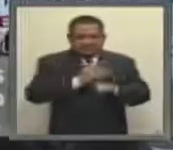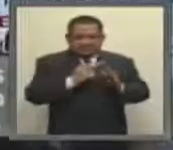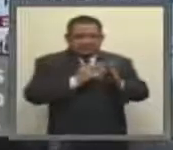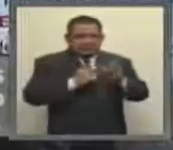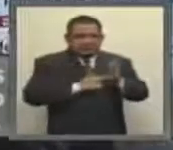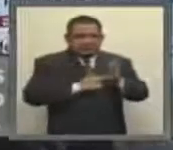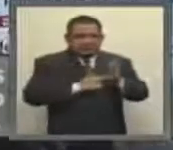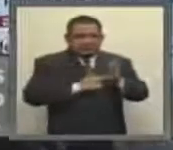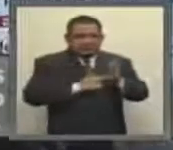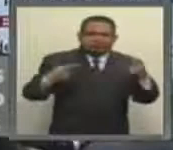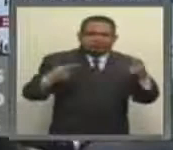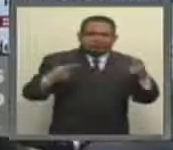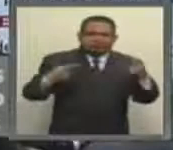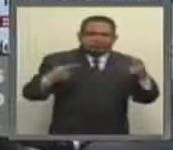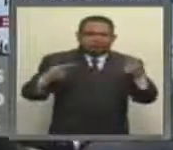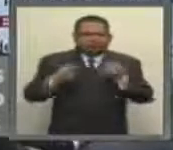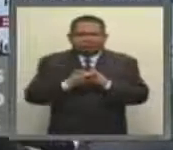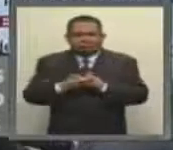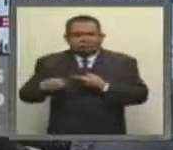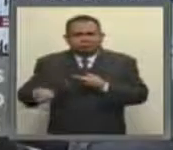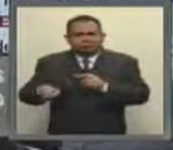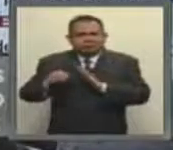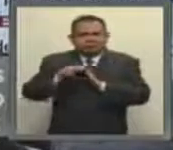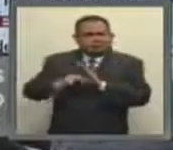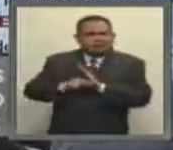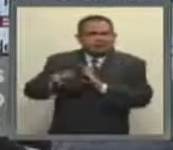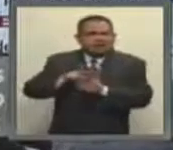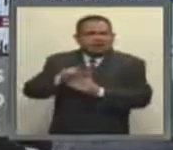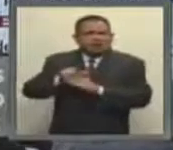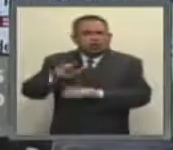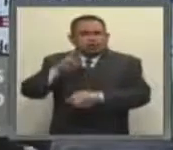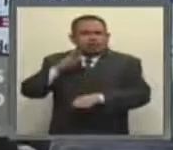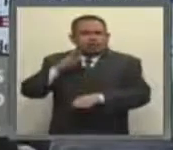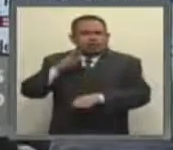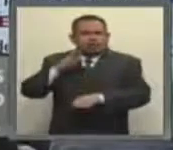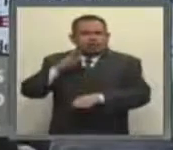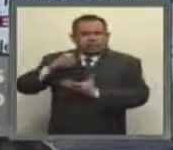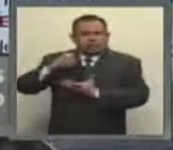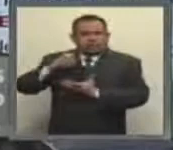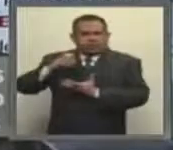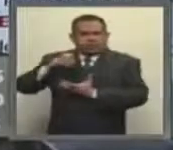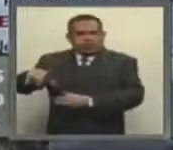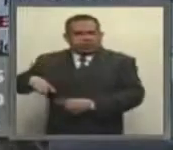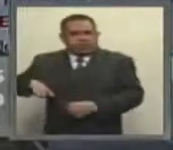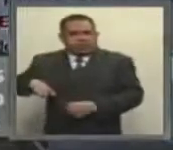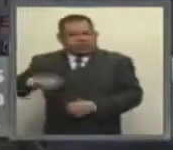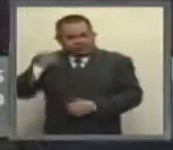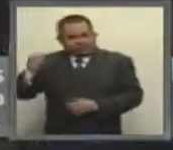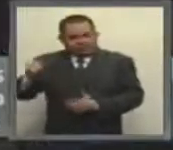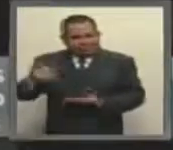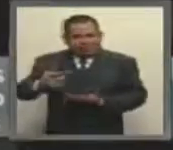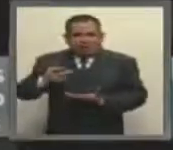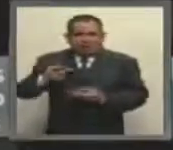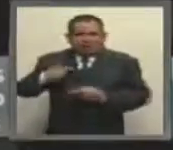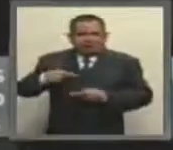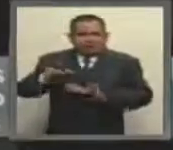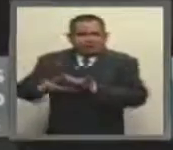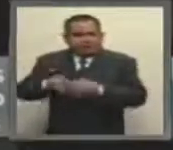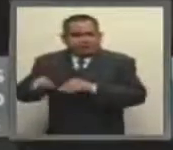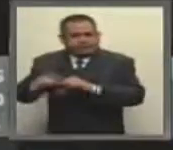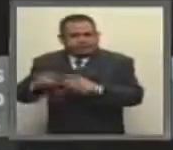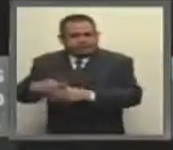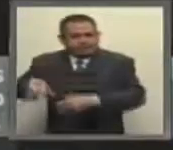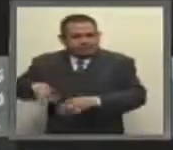excepción contraviene las normativas en materia de responsabilidad patrimonial del Estado y de servidores públicos,